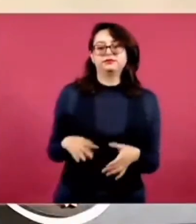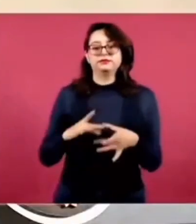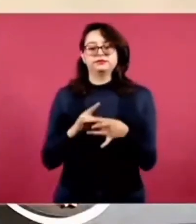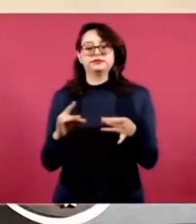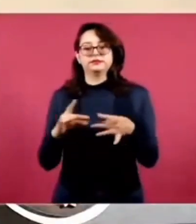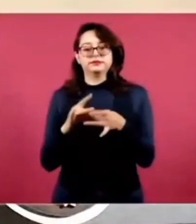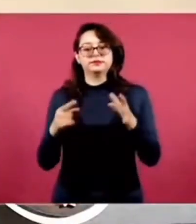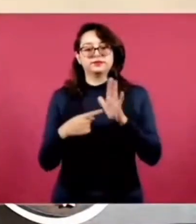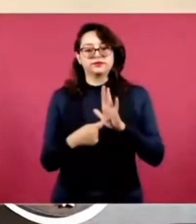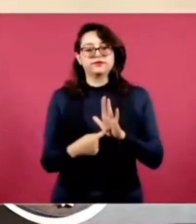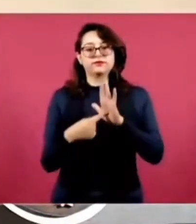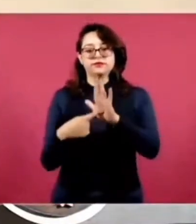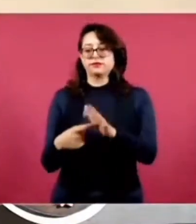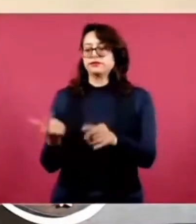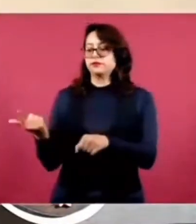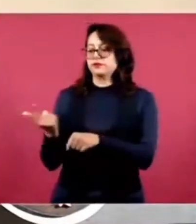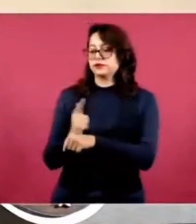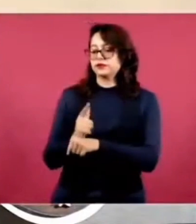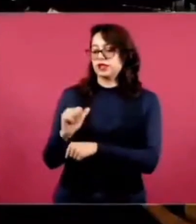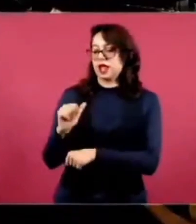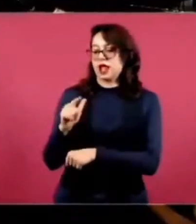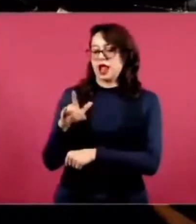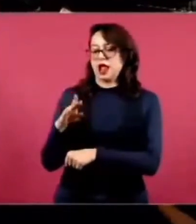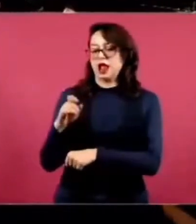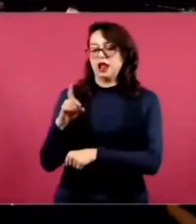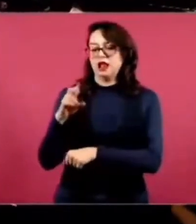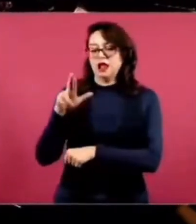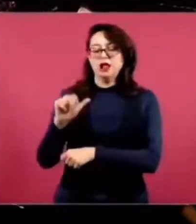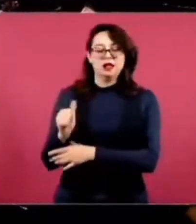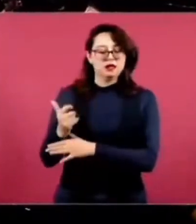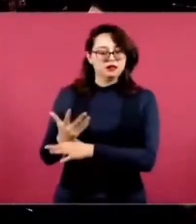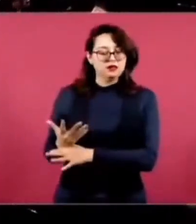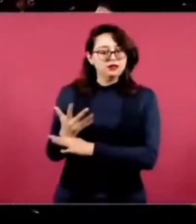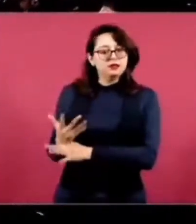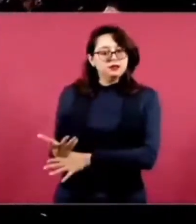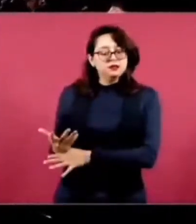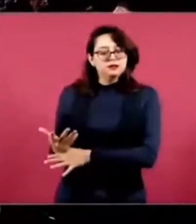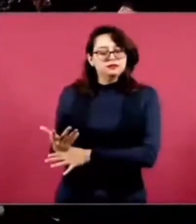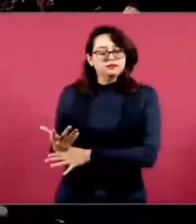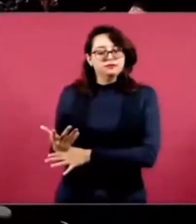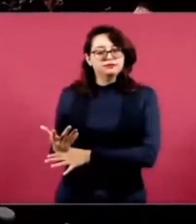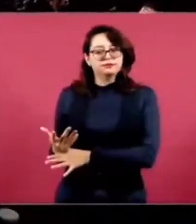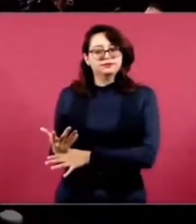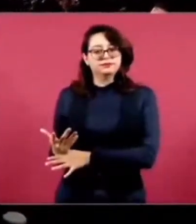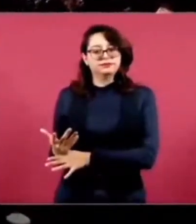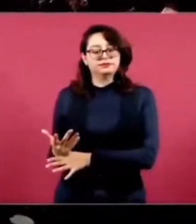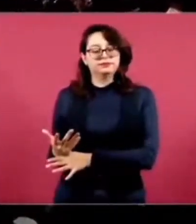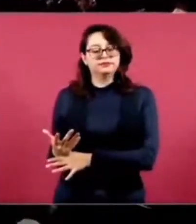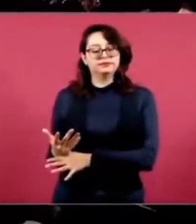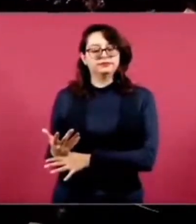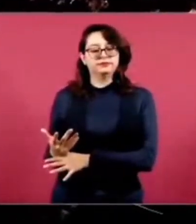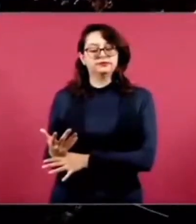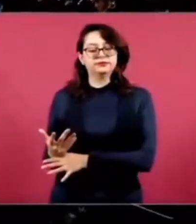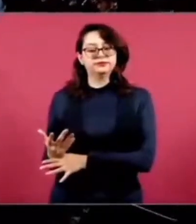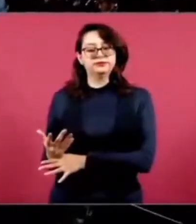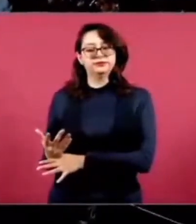de la administración, la licenciada Almendra Ortiz, tiene que ver con hacer